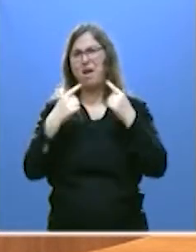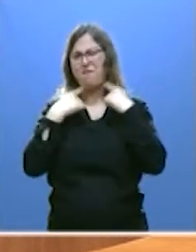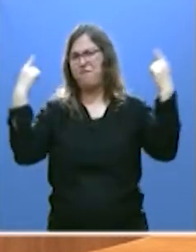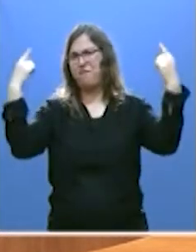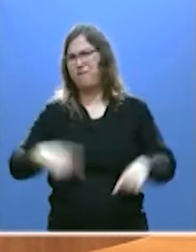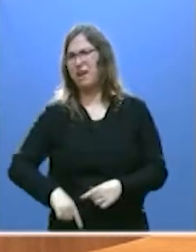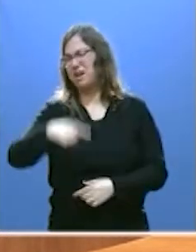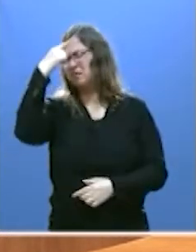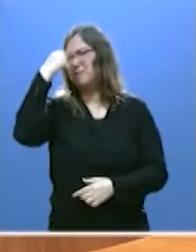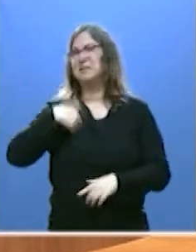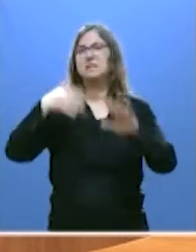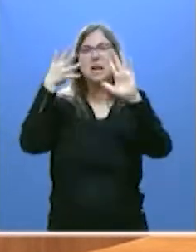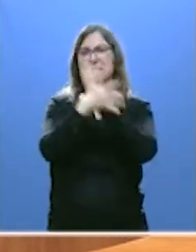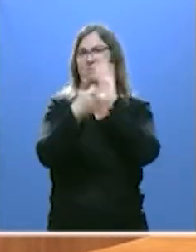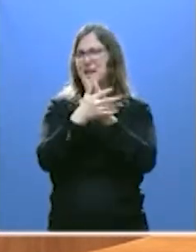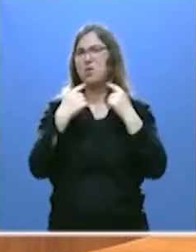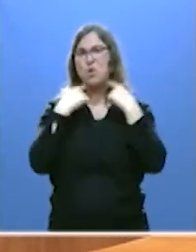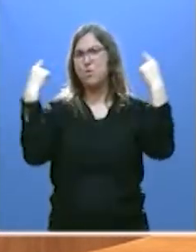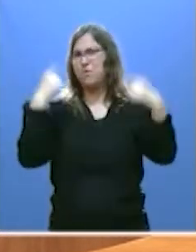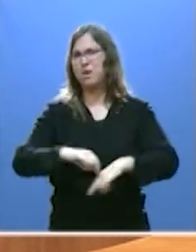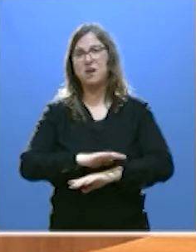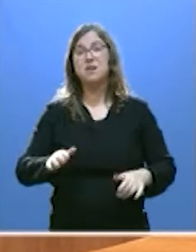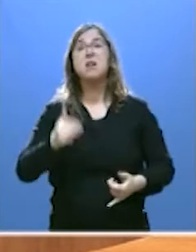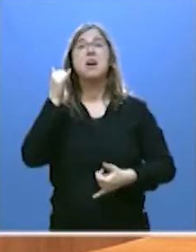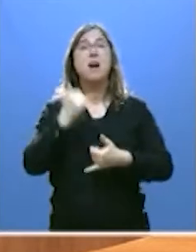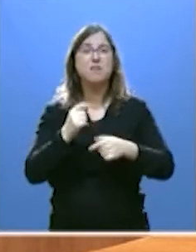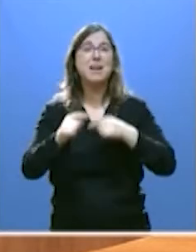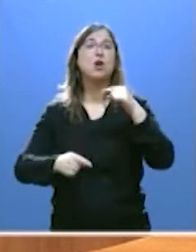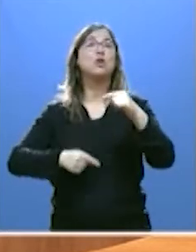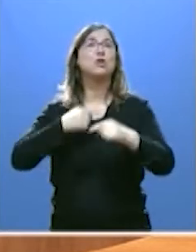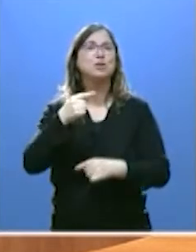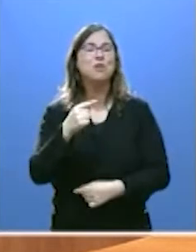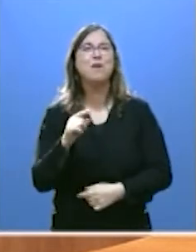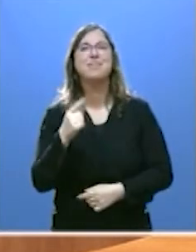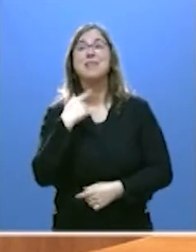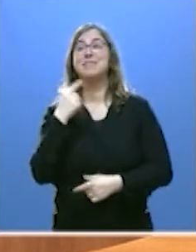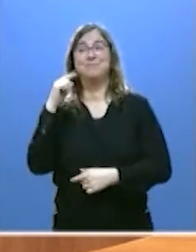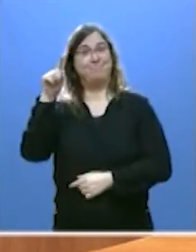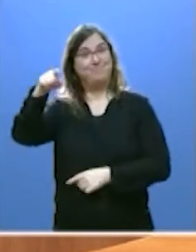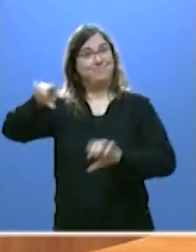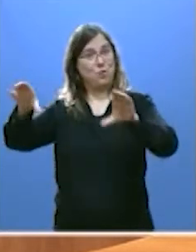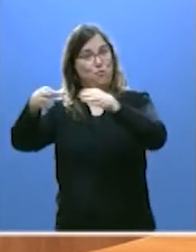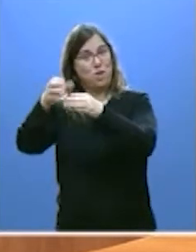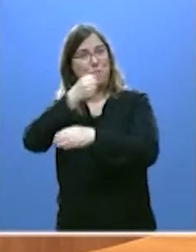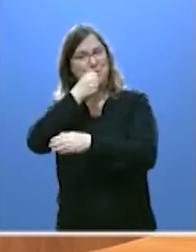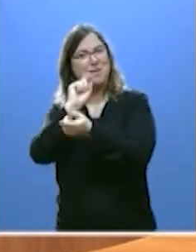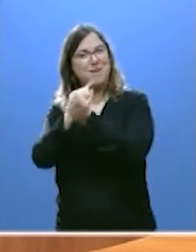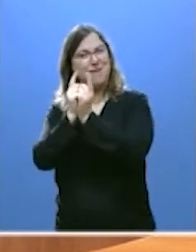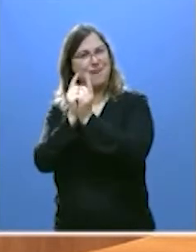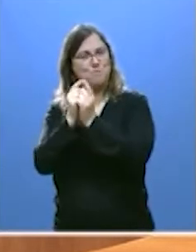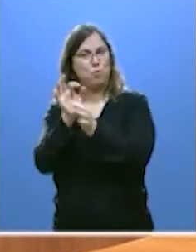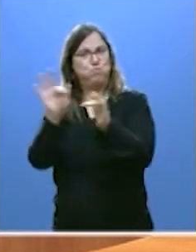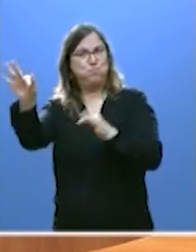como se ha explicado estos días. Y esto va a provocar un cambio de caras en su partido aquí, Castilla y León.